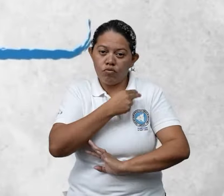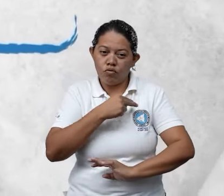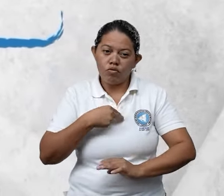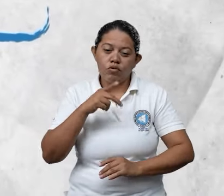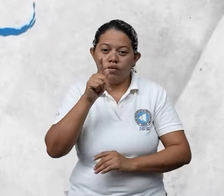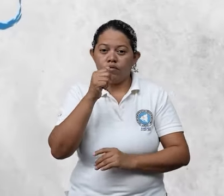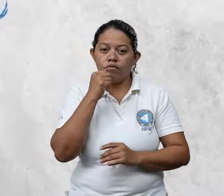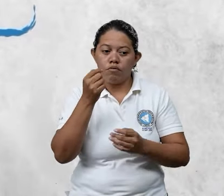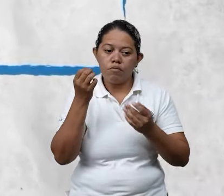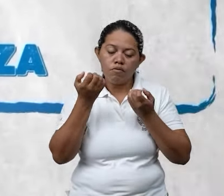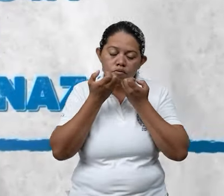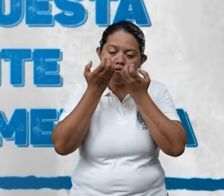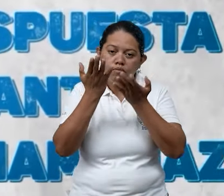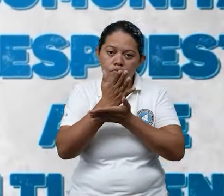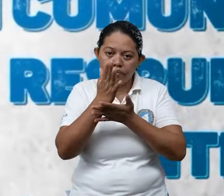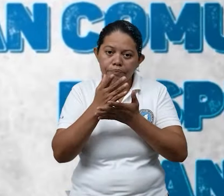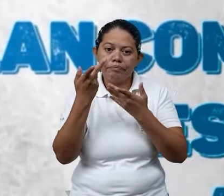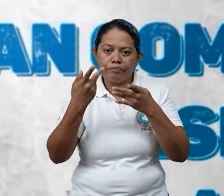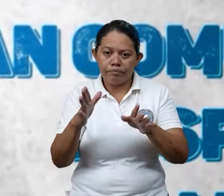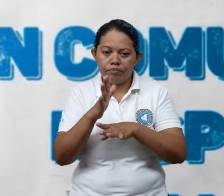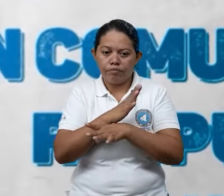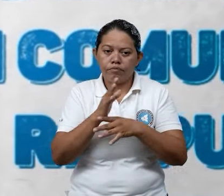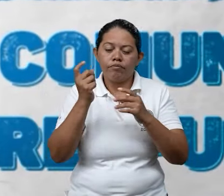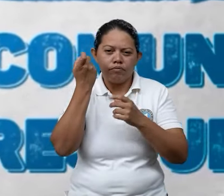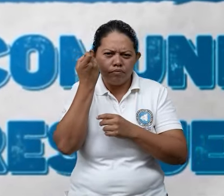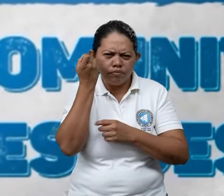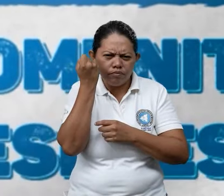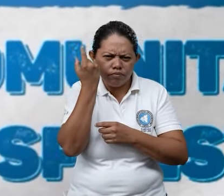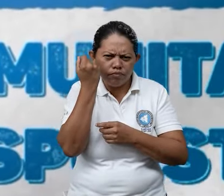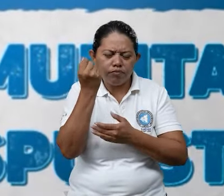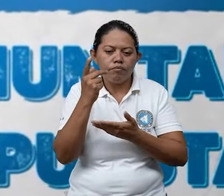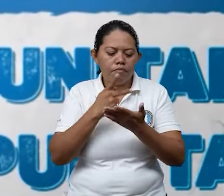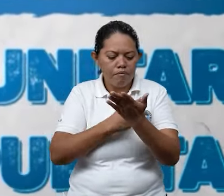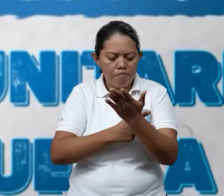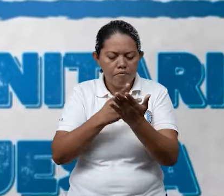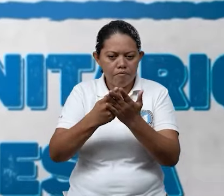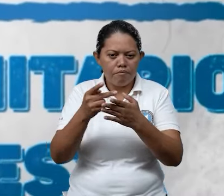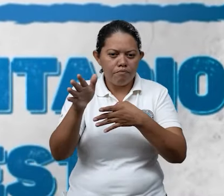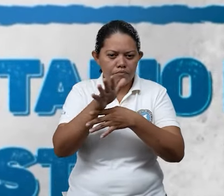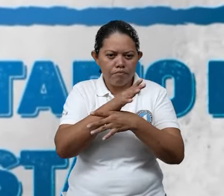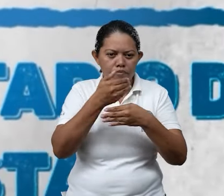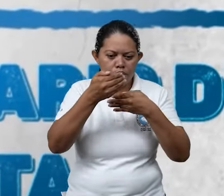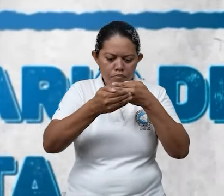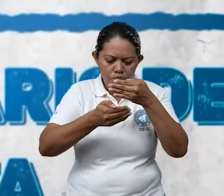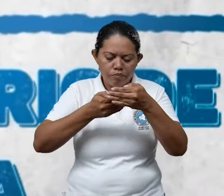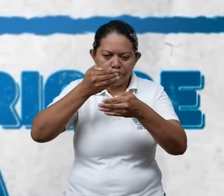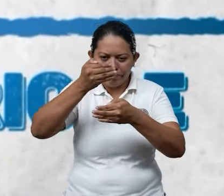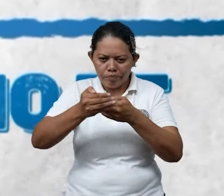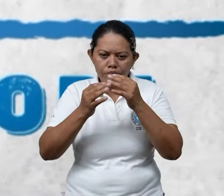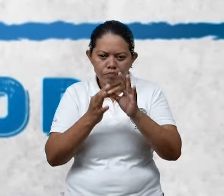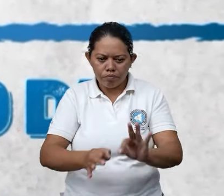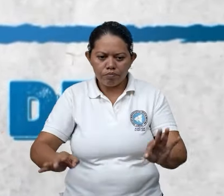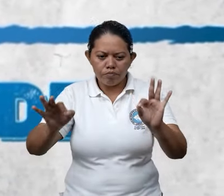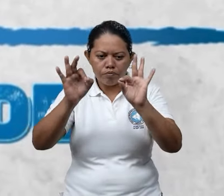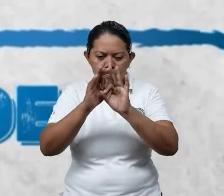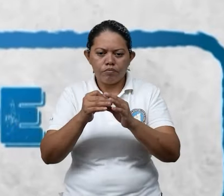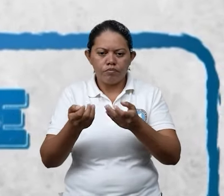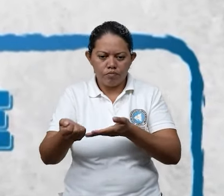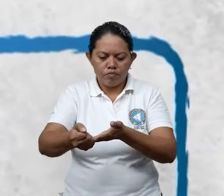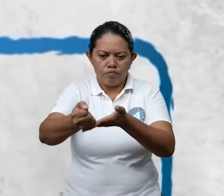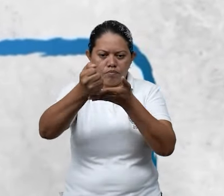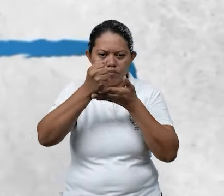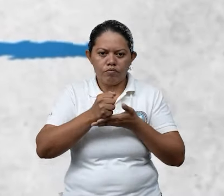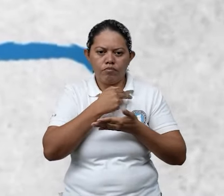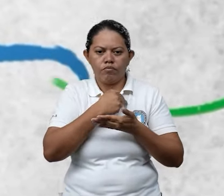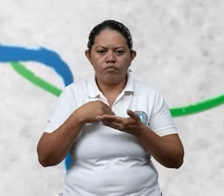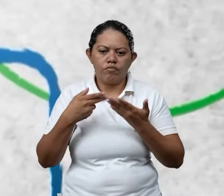técnico, sino algo popular para que puedan entender lo que significa un plan y los diferentes procesos que este lleva, y el involucramiento